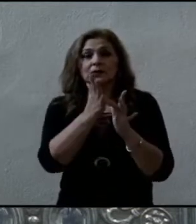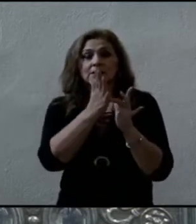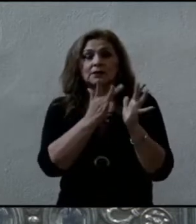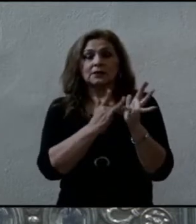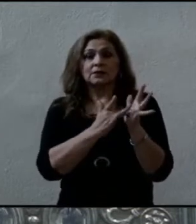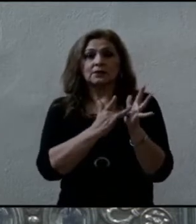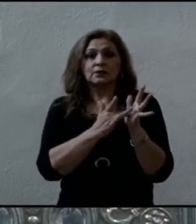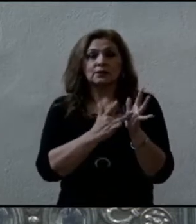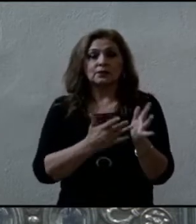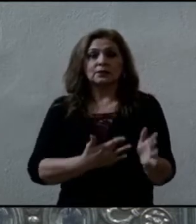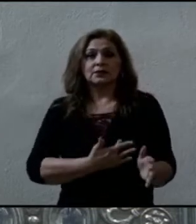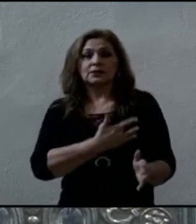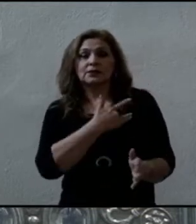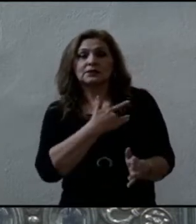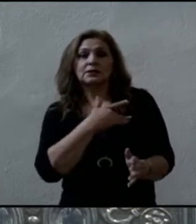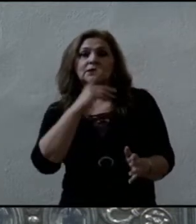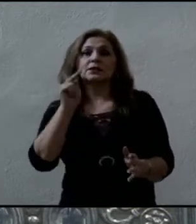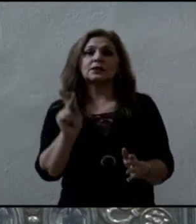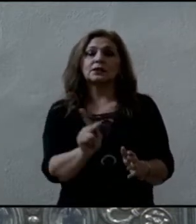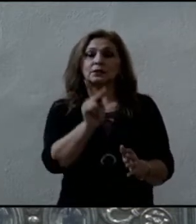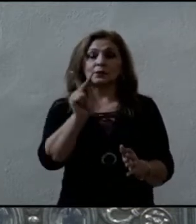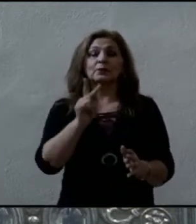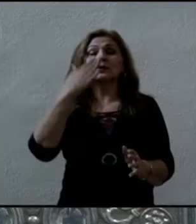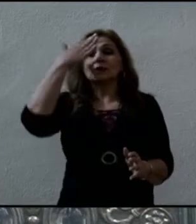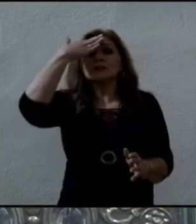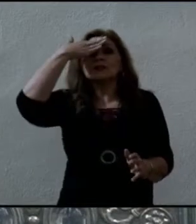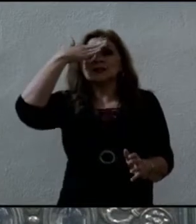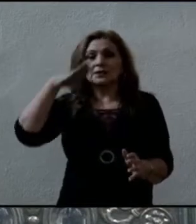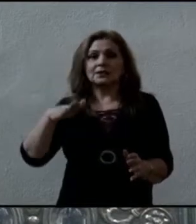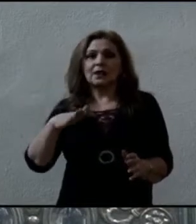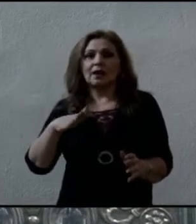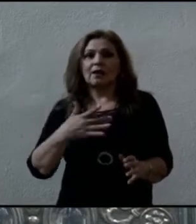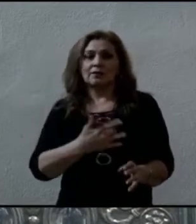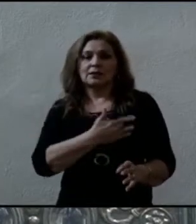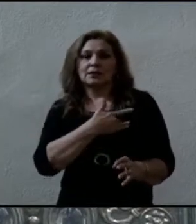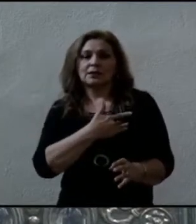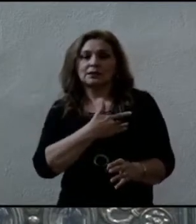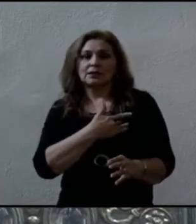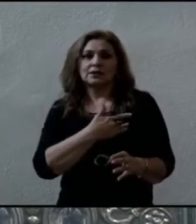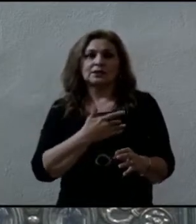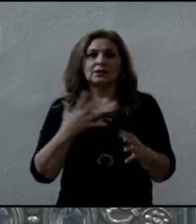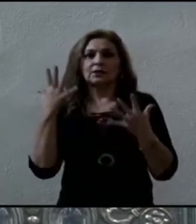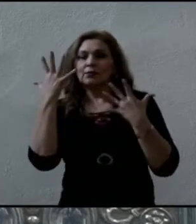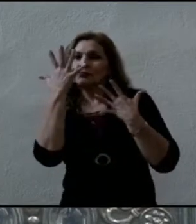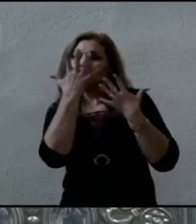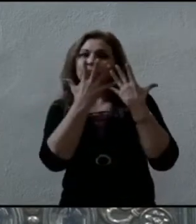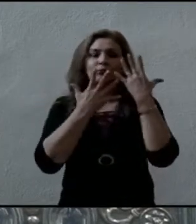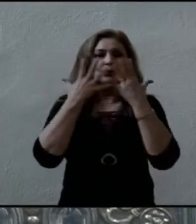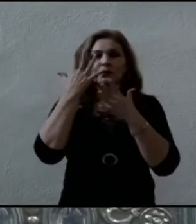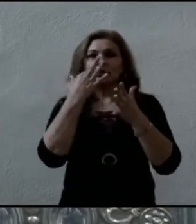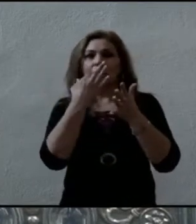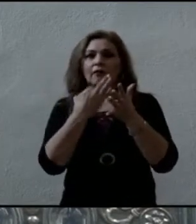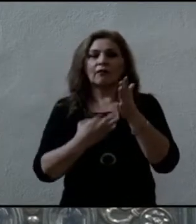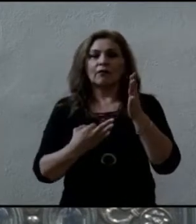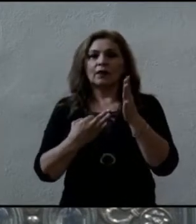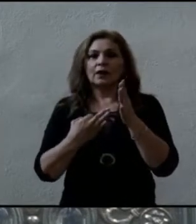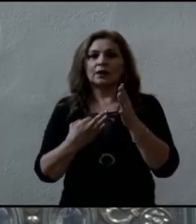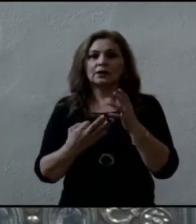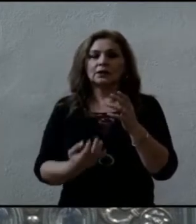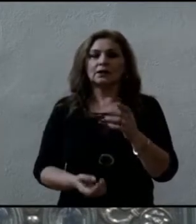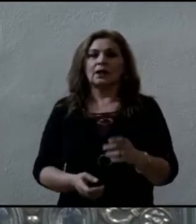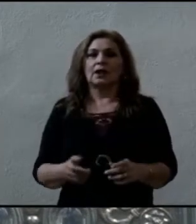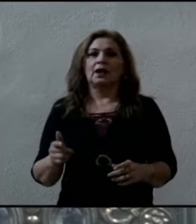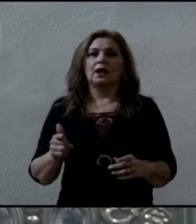Él sabe que andan como ovejas sin pastor, que hay un extravío del corazón